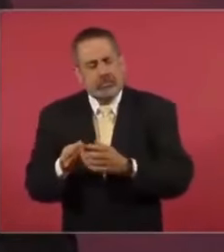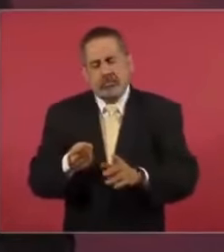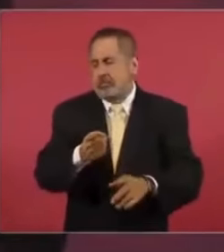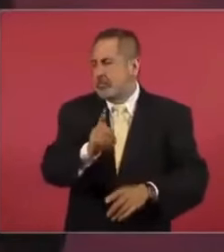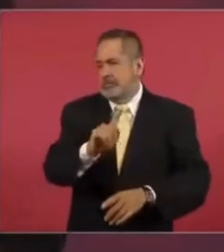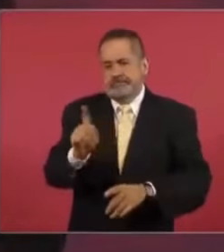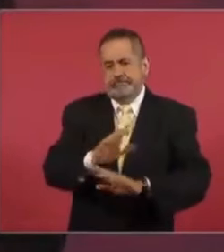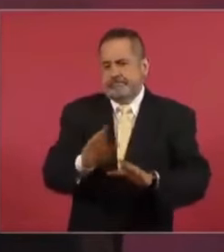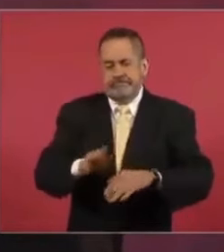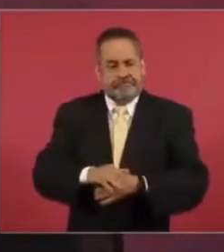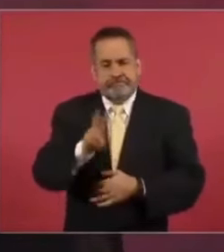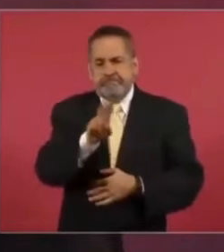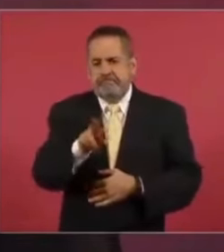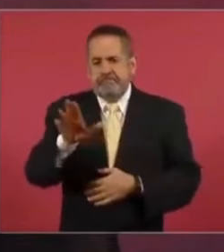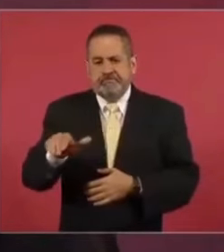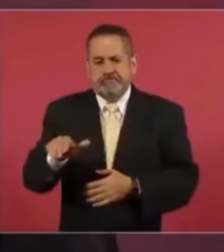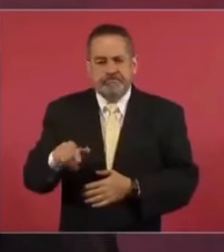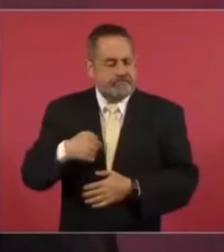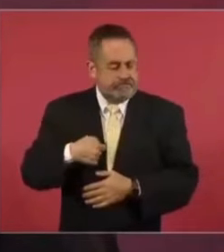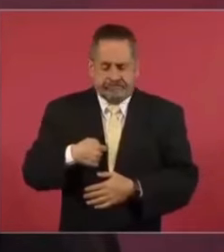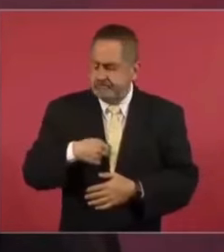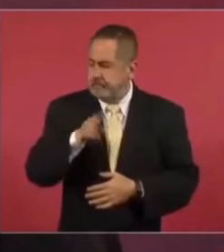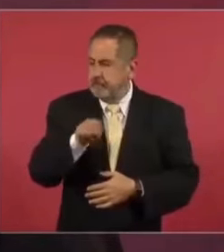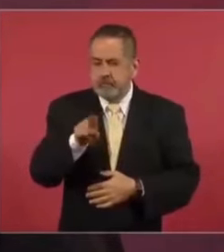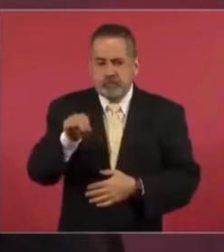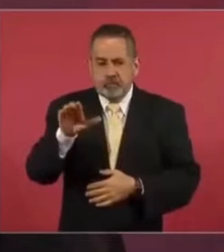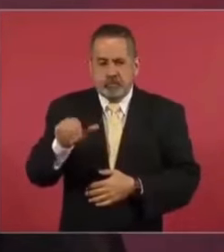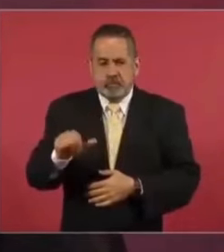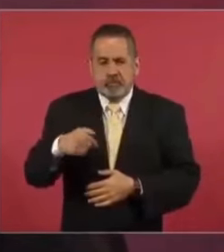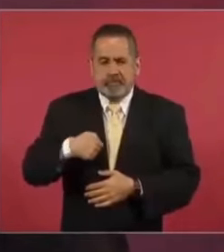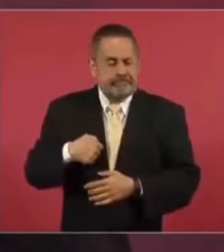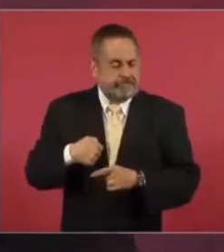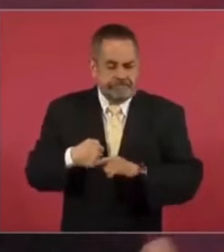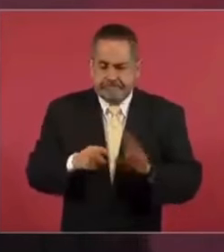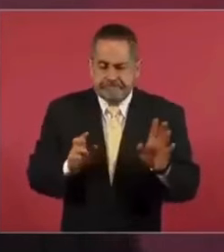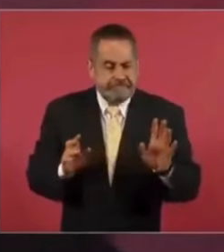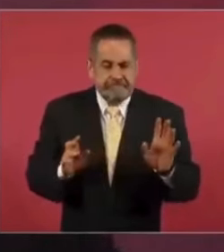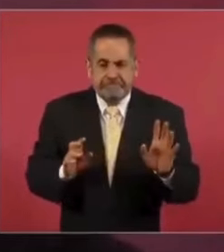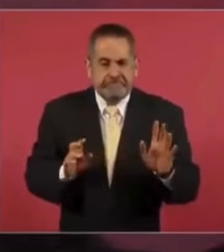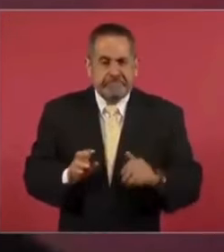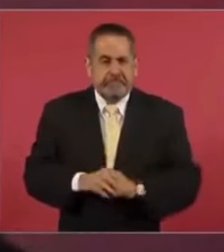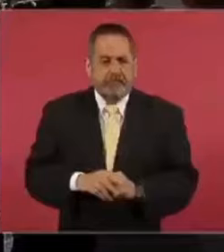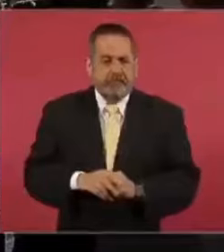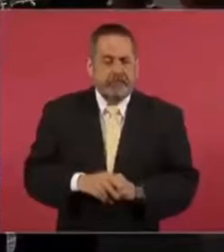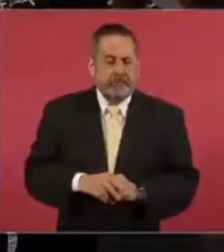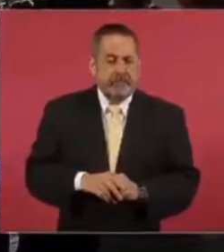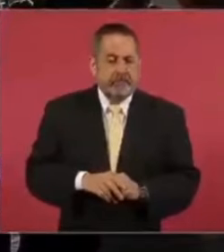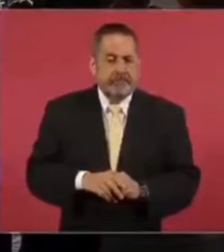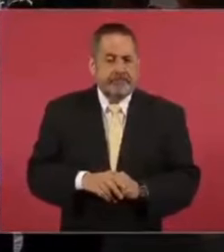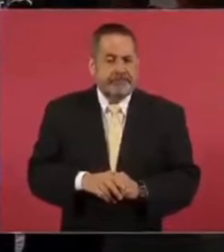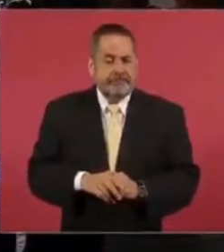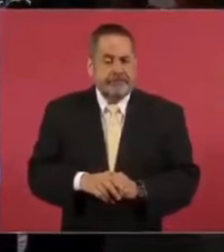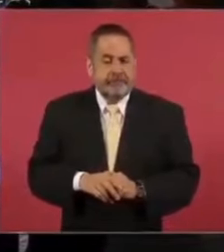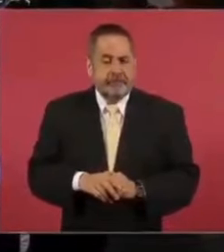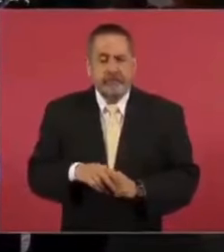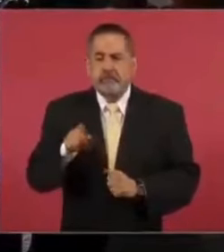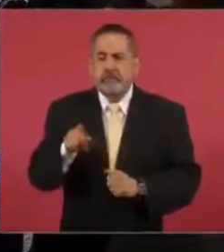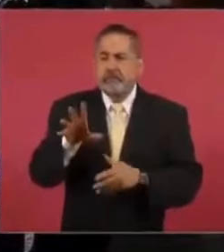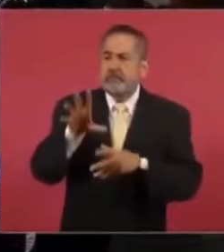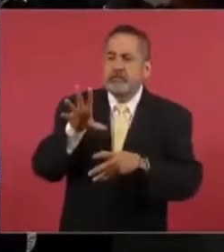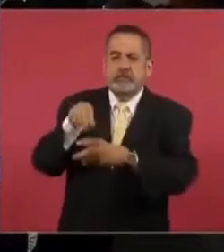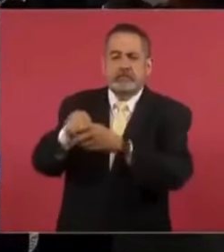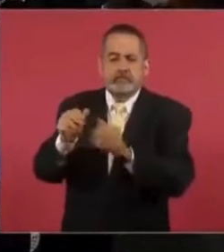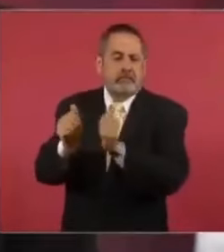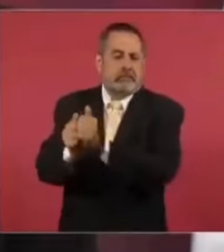Nunca lo haríamos, o porque tienen a Cerón